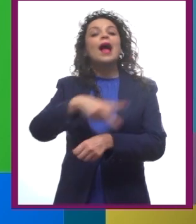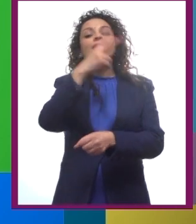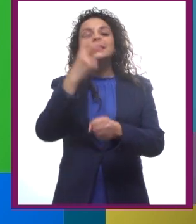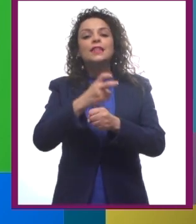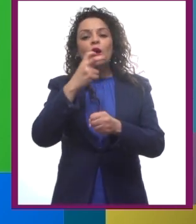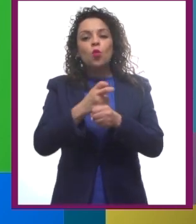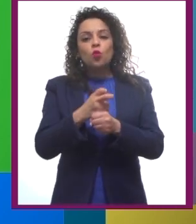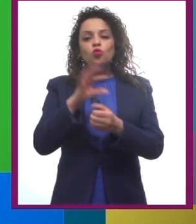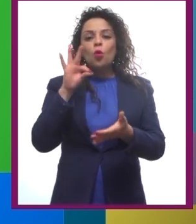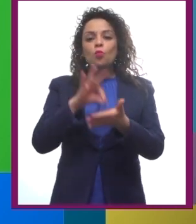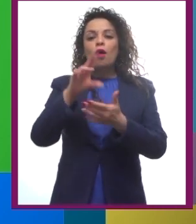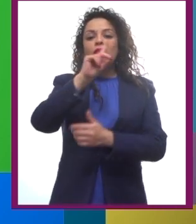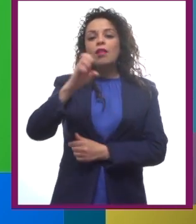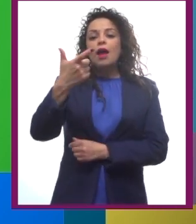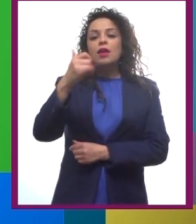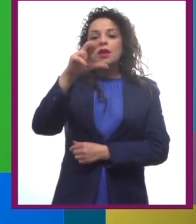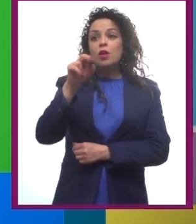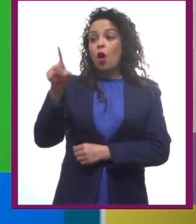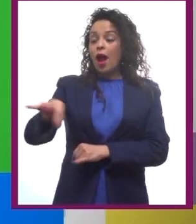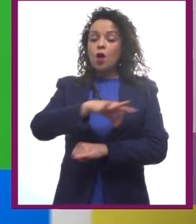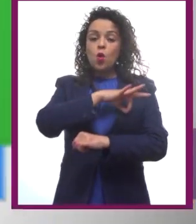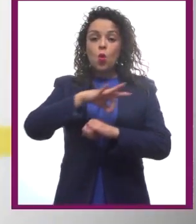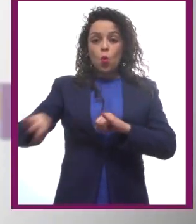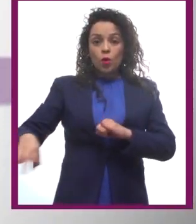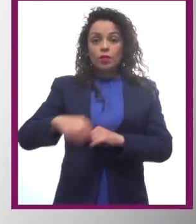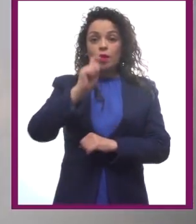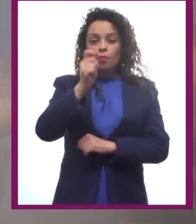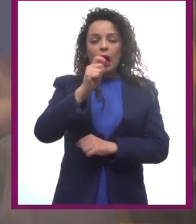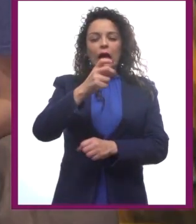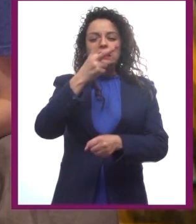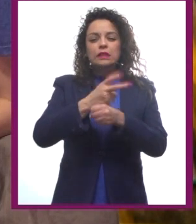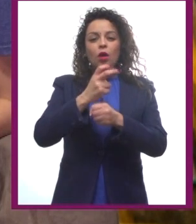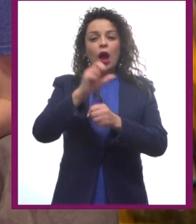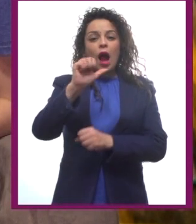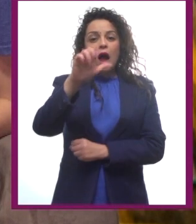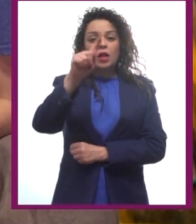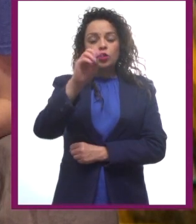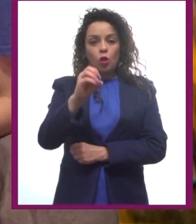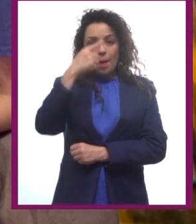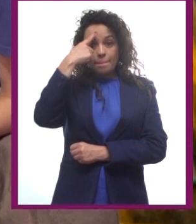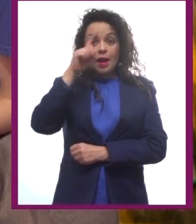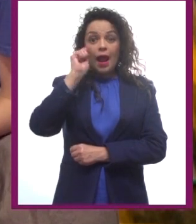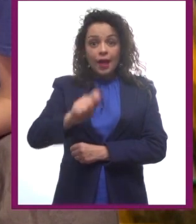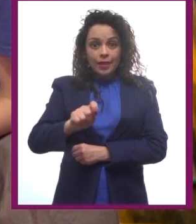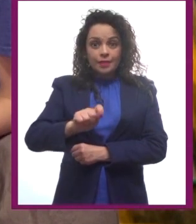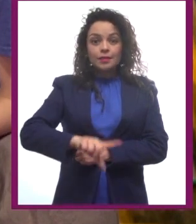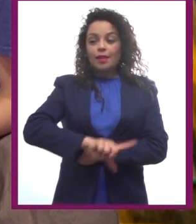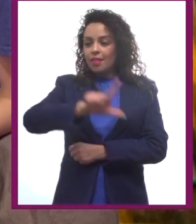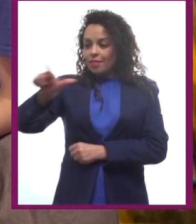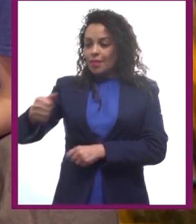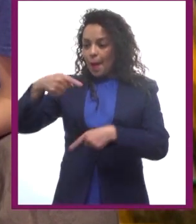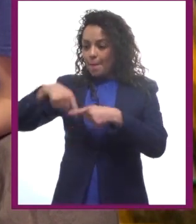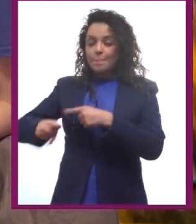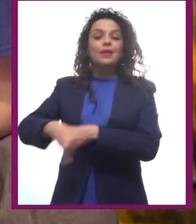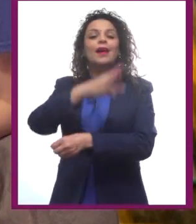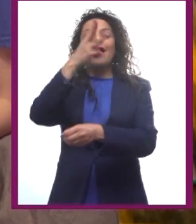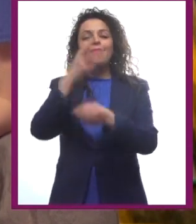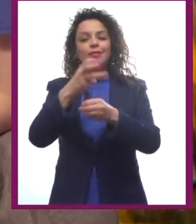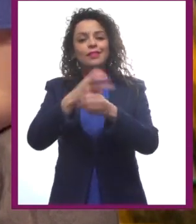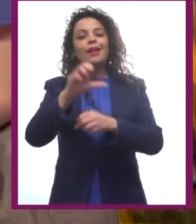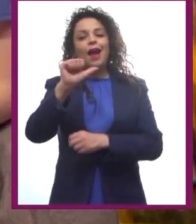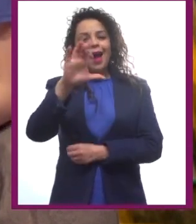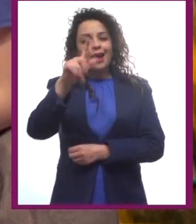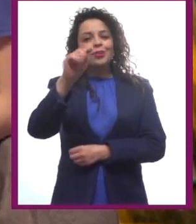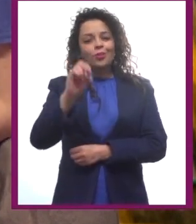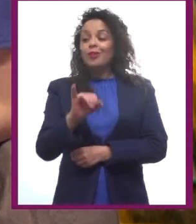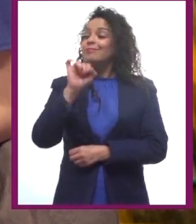de giro. Ese último elemento del segundo acto queda a pie, ¿ah? El tercer acto. Correcto,